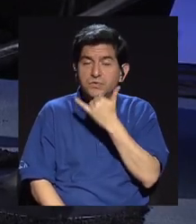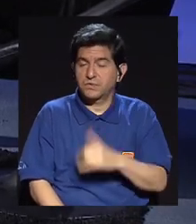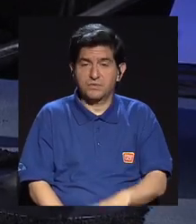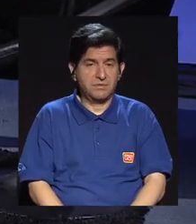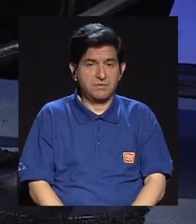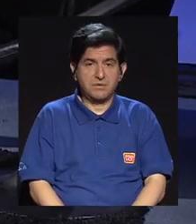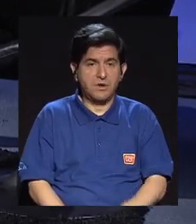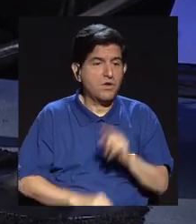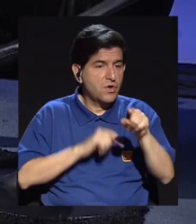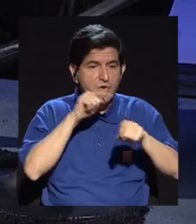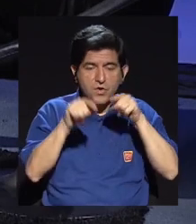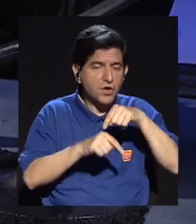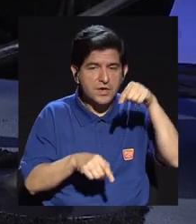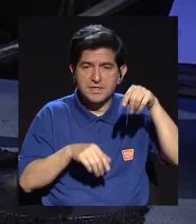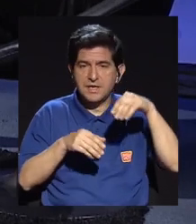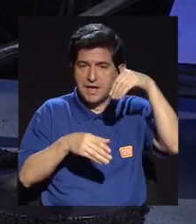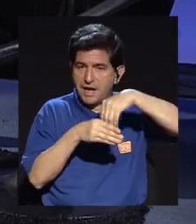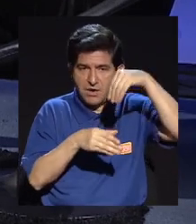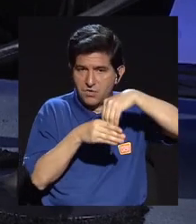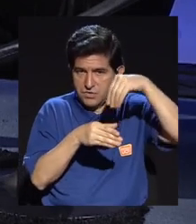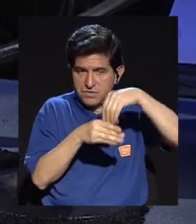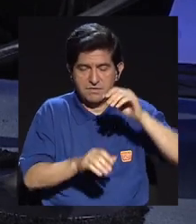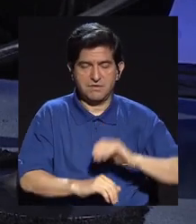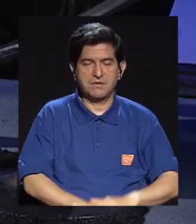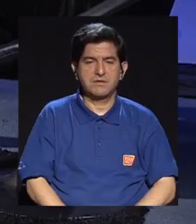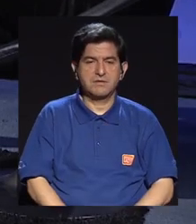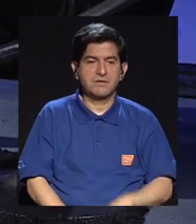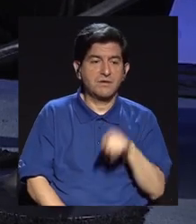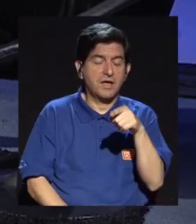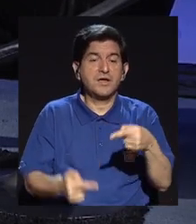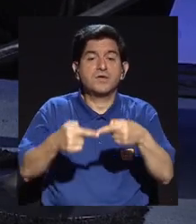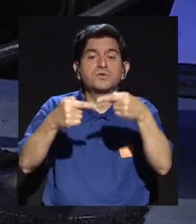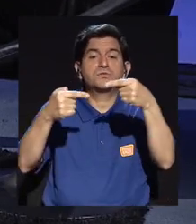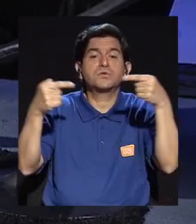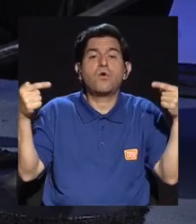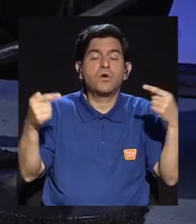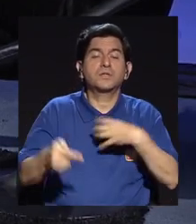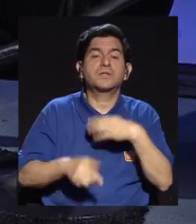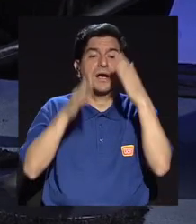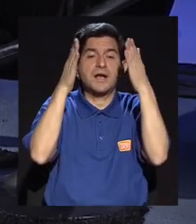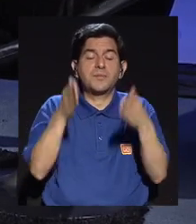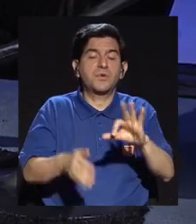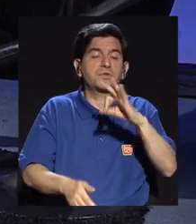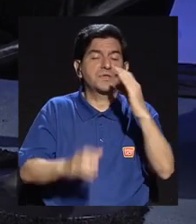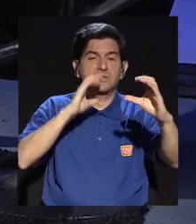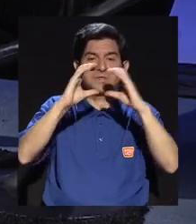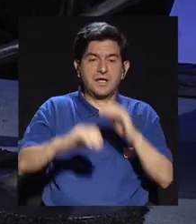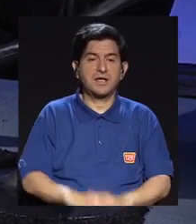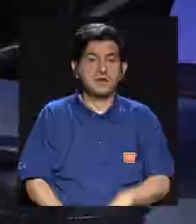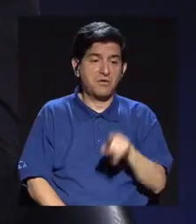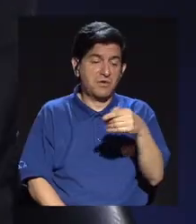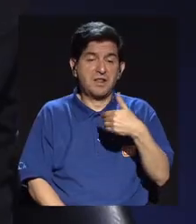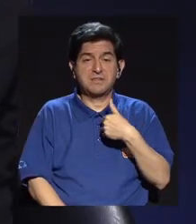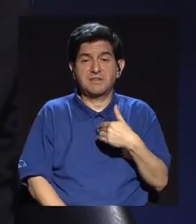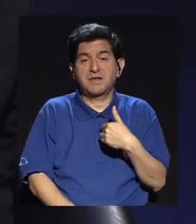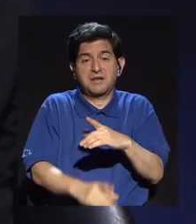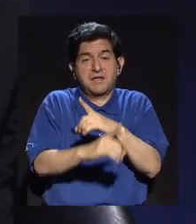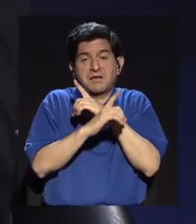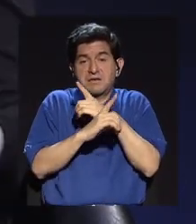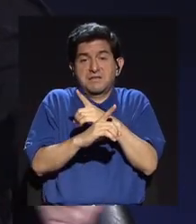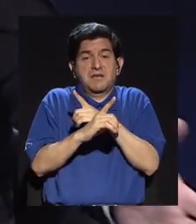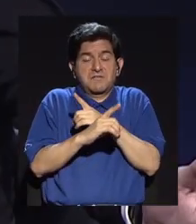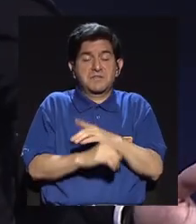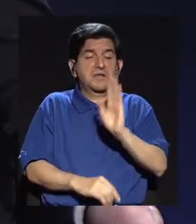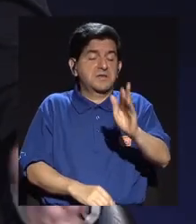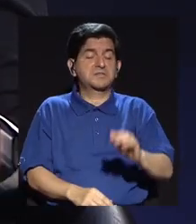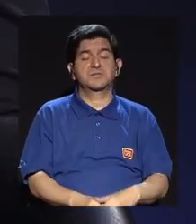critican el contenido. Exactamente, entonces se van contra el dueño del medio. El dueño del medio tendrá que defenderse como corresponde,